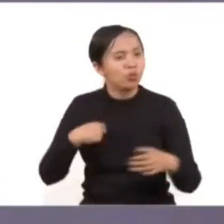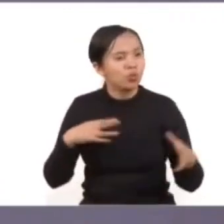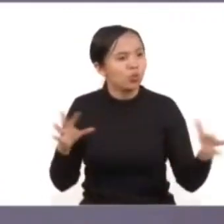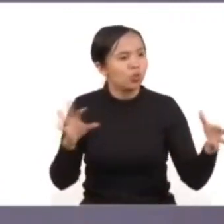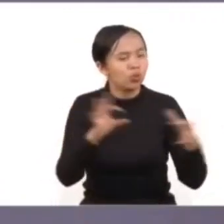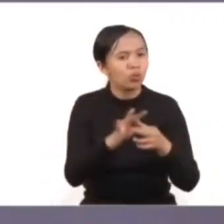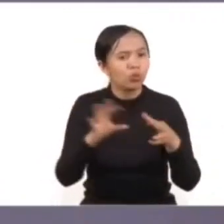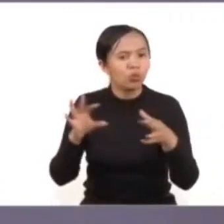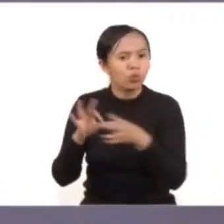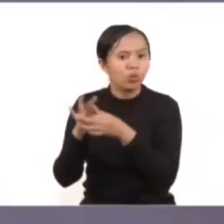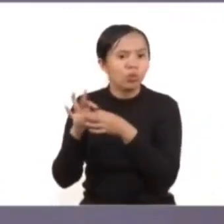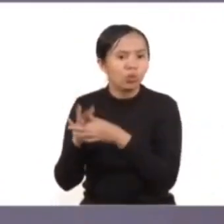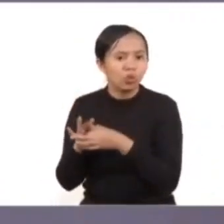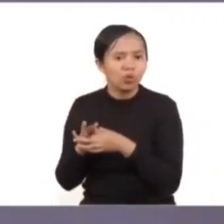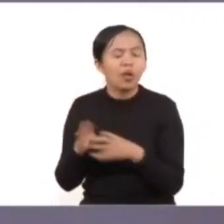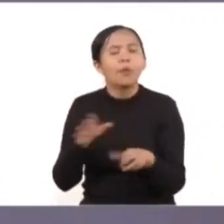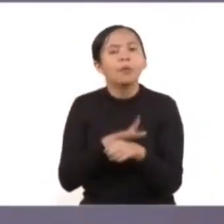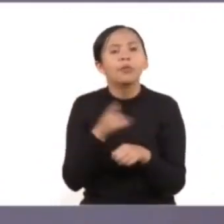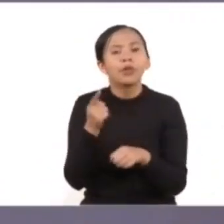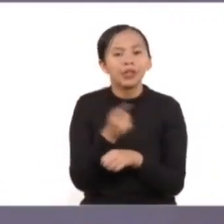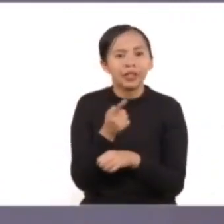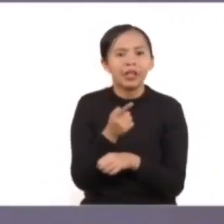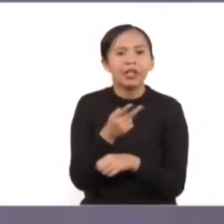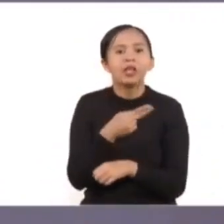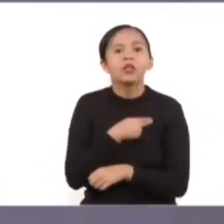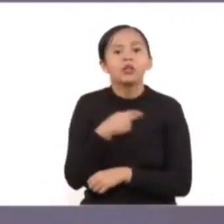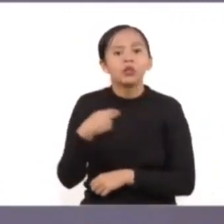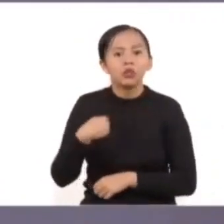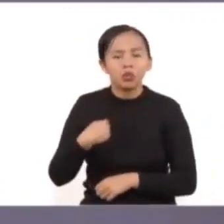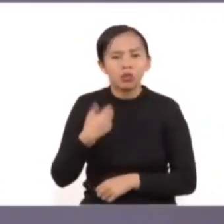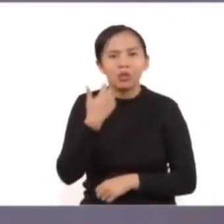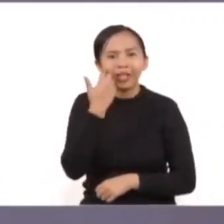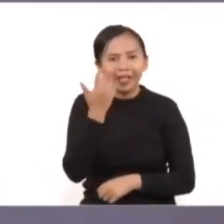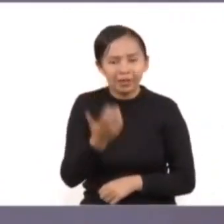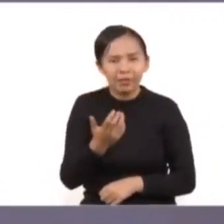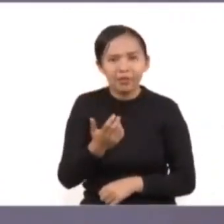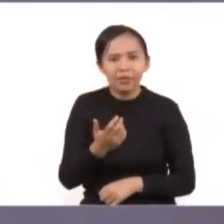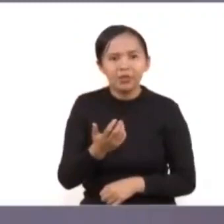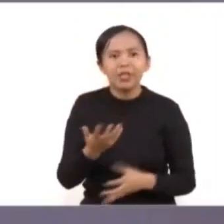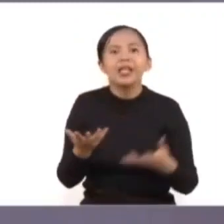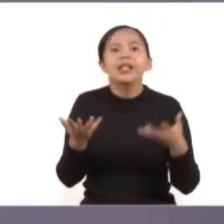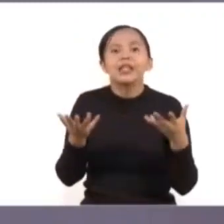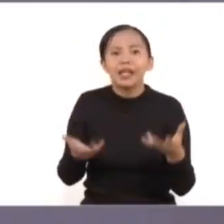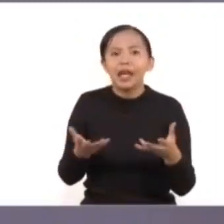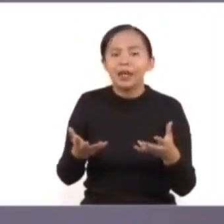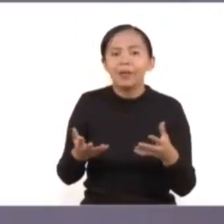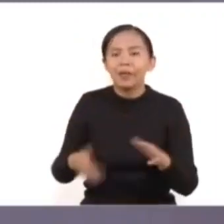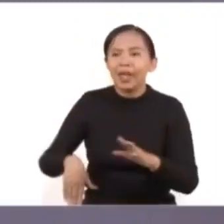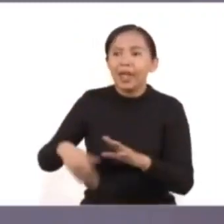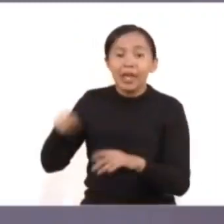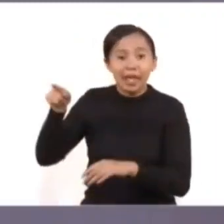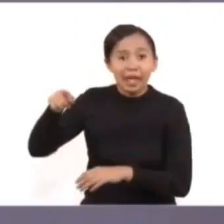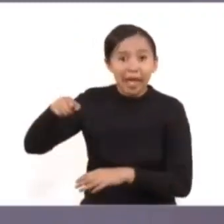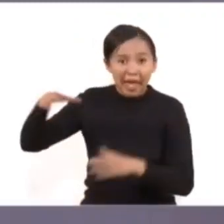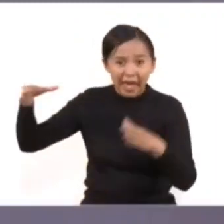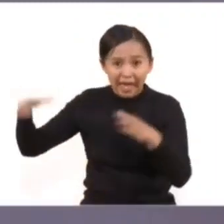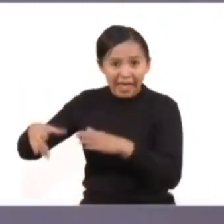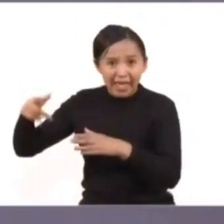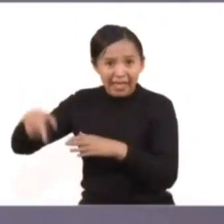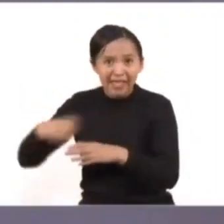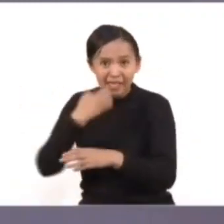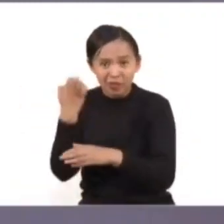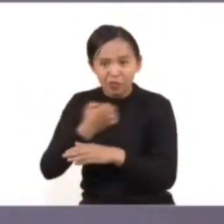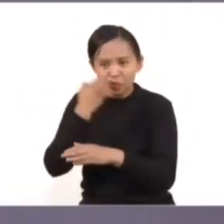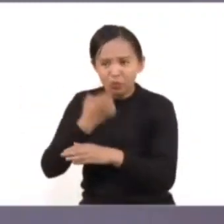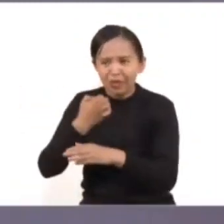ustedes, justo porque también hemos implementado la campaña de cero tolerancia a la violencia sexual dentro de nuestros